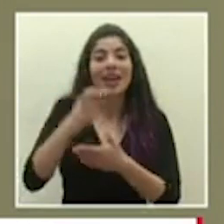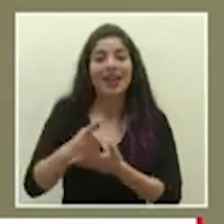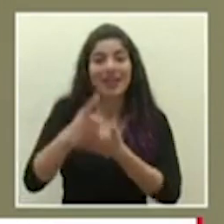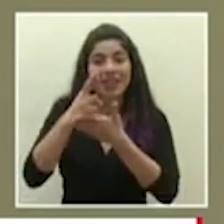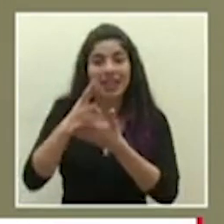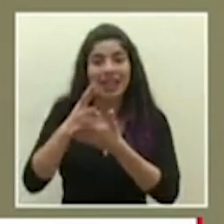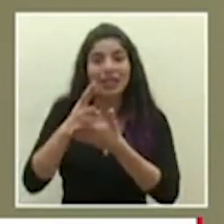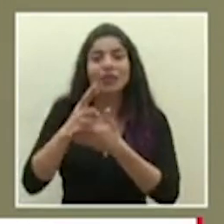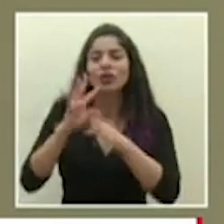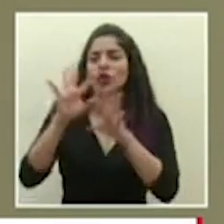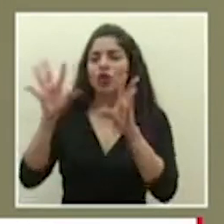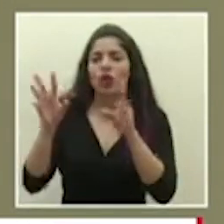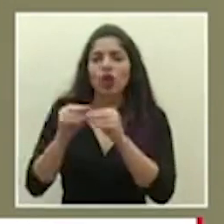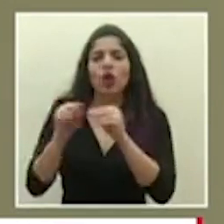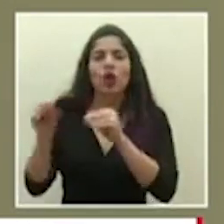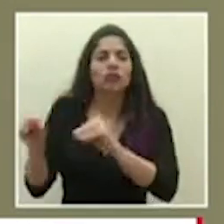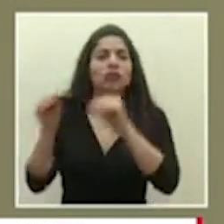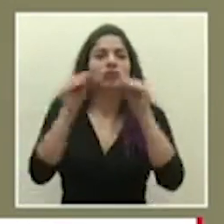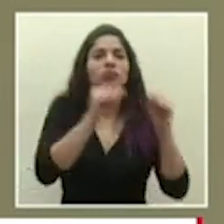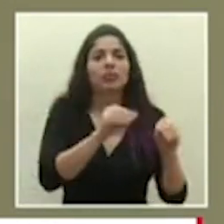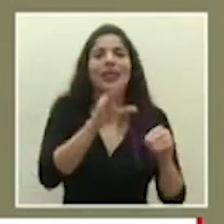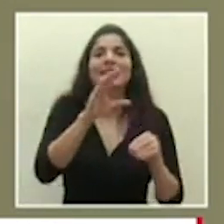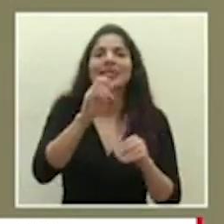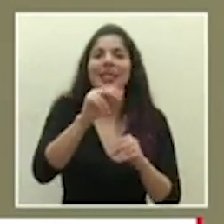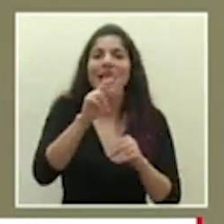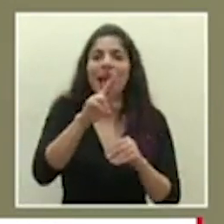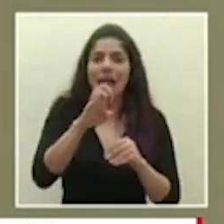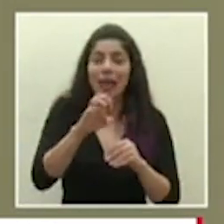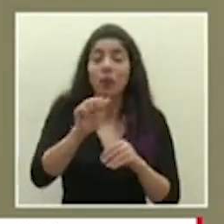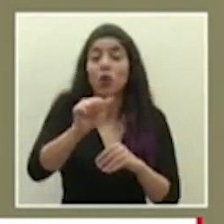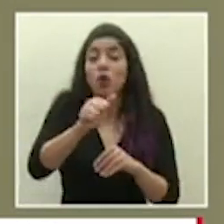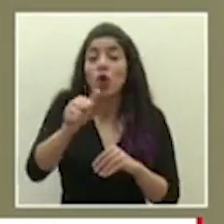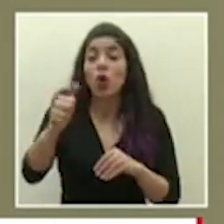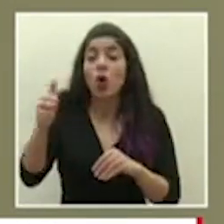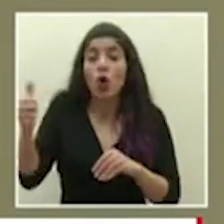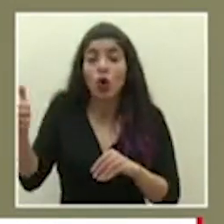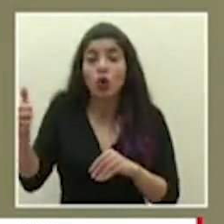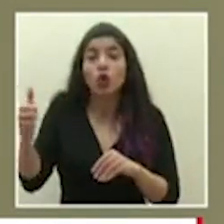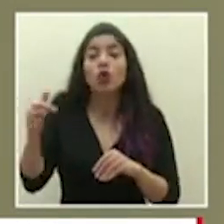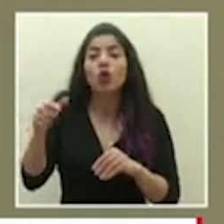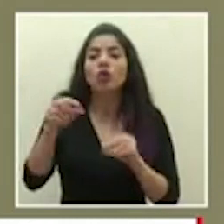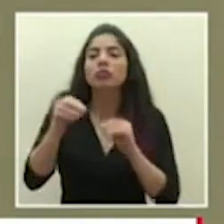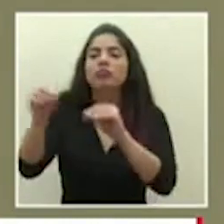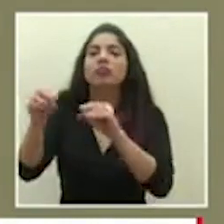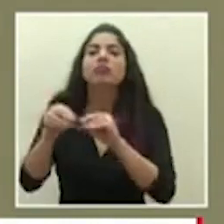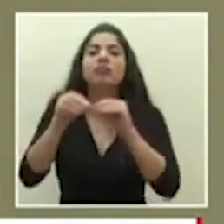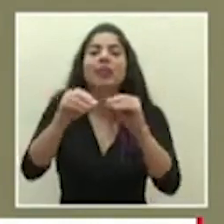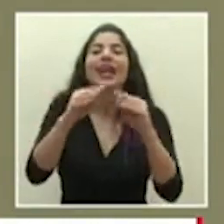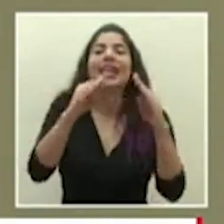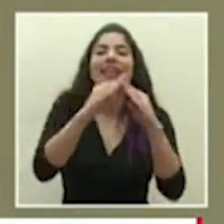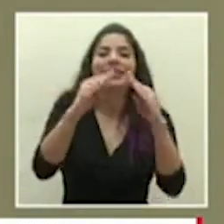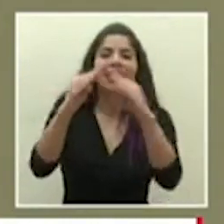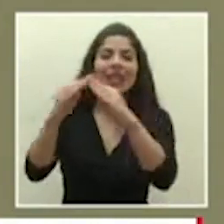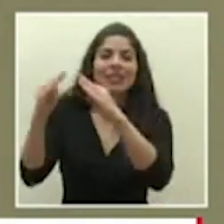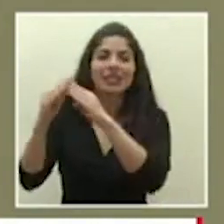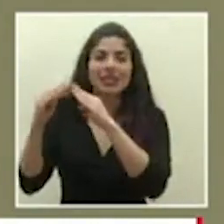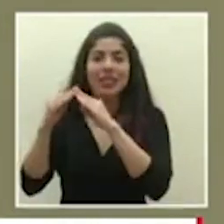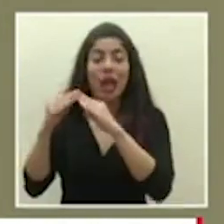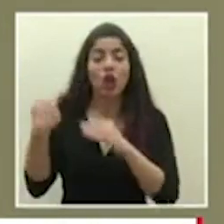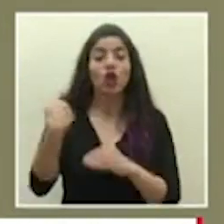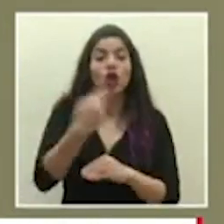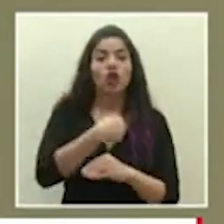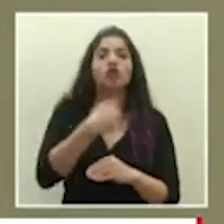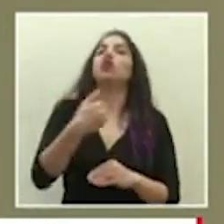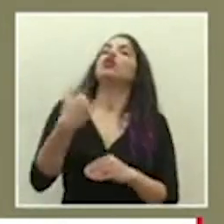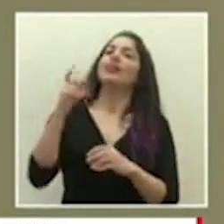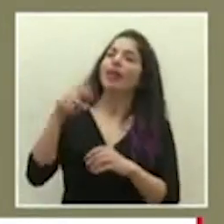fueron referidos al CENARE y los otros que han pasado a los espacios residenciales donde nosotros tenemos